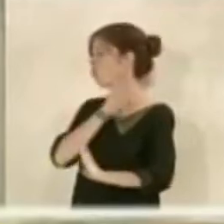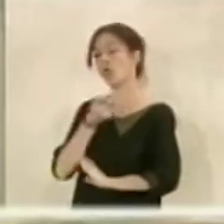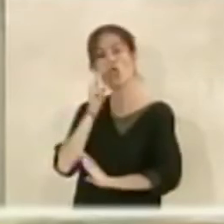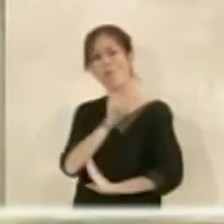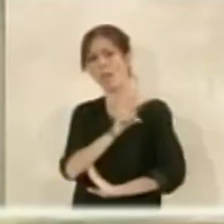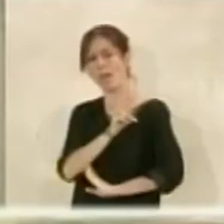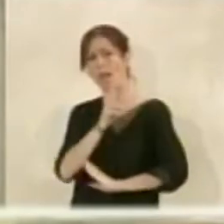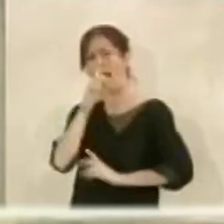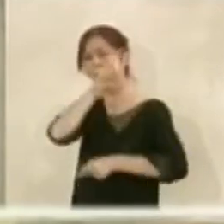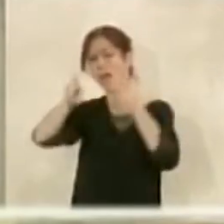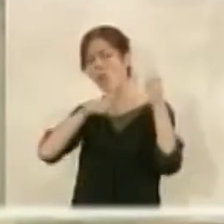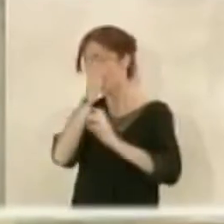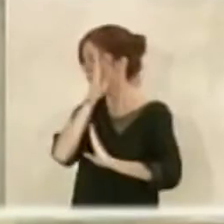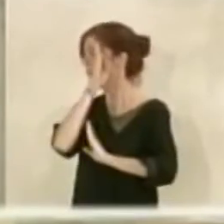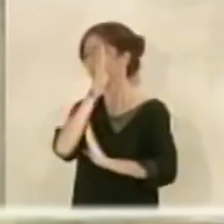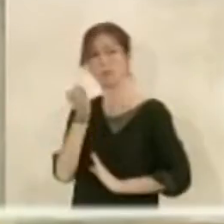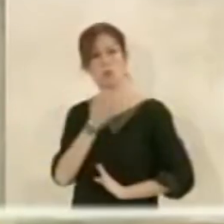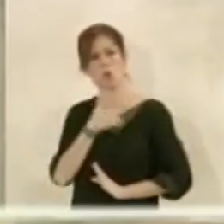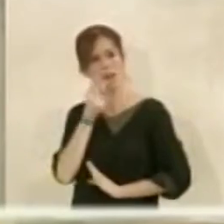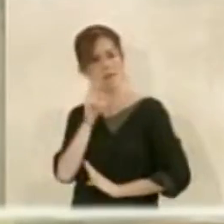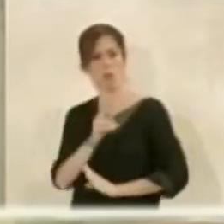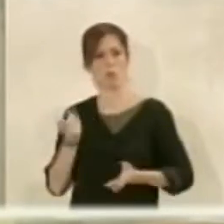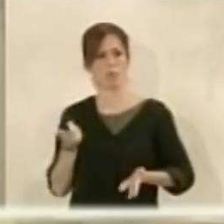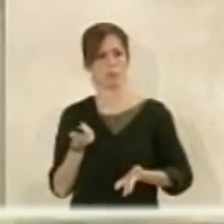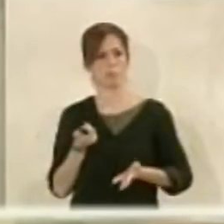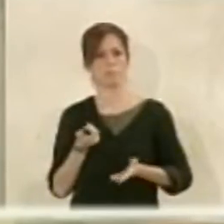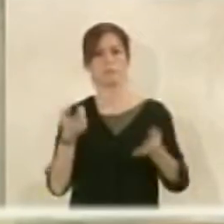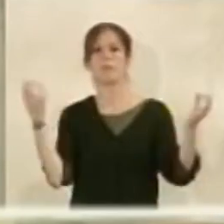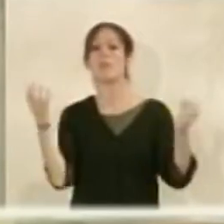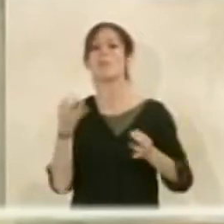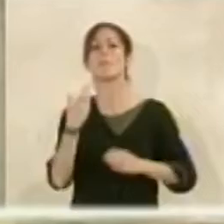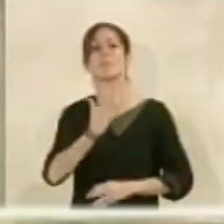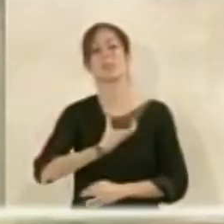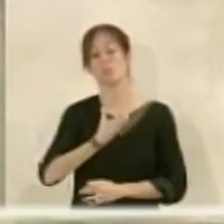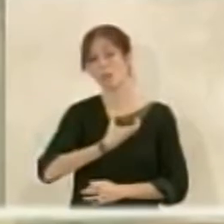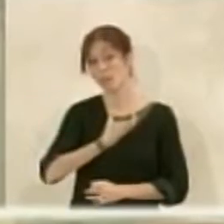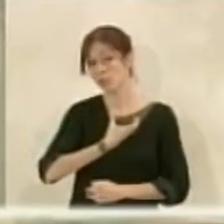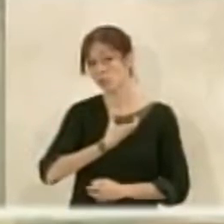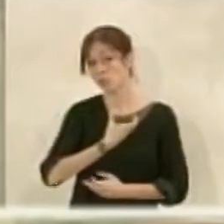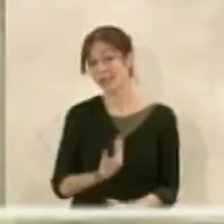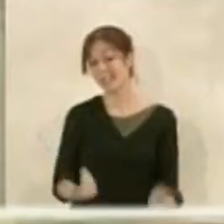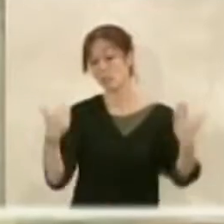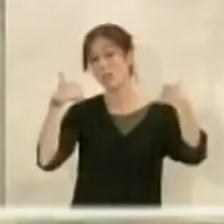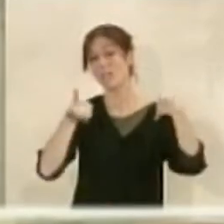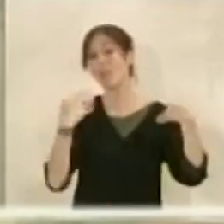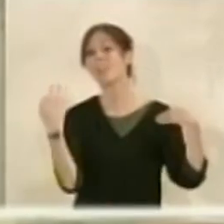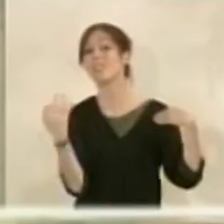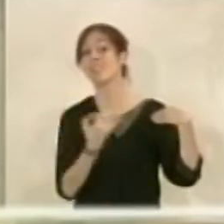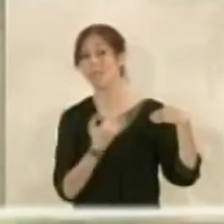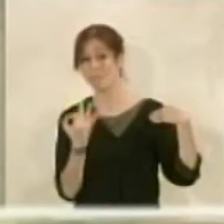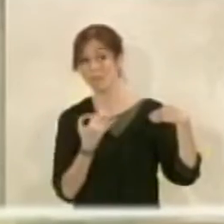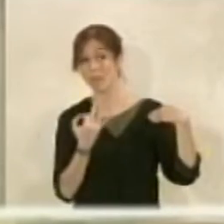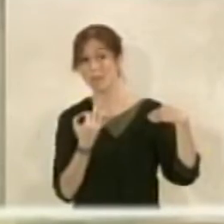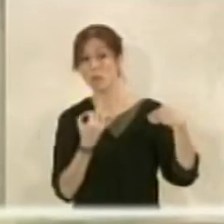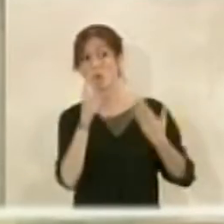lado durante décadas y seguimos mirando para otro lado. Tenemos el Ayuntamiento obligación a estos